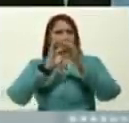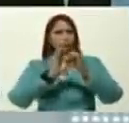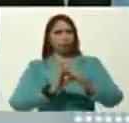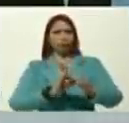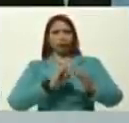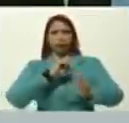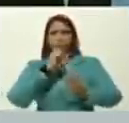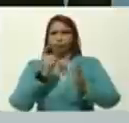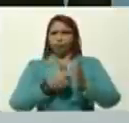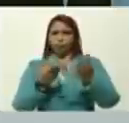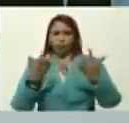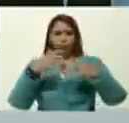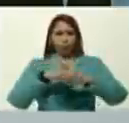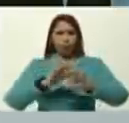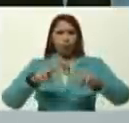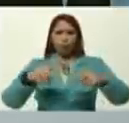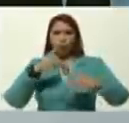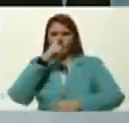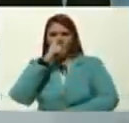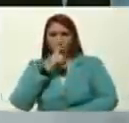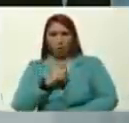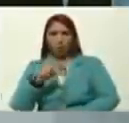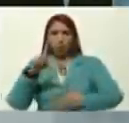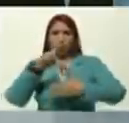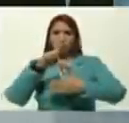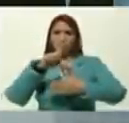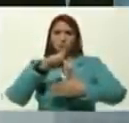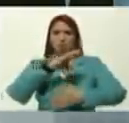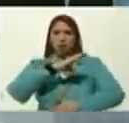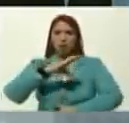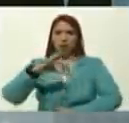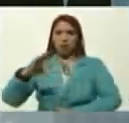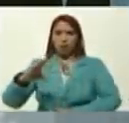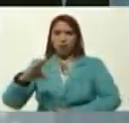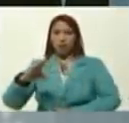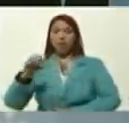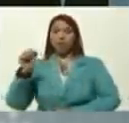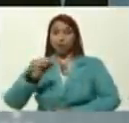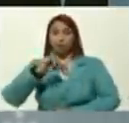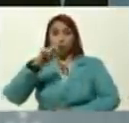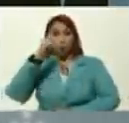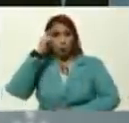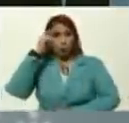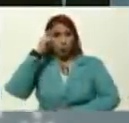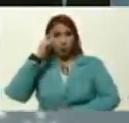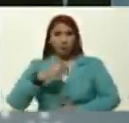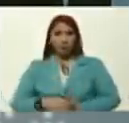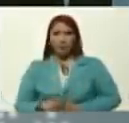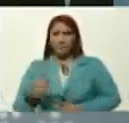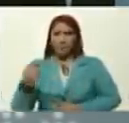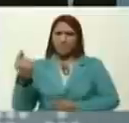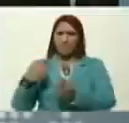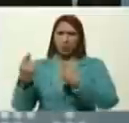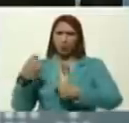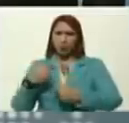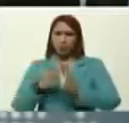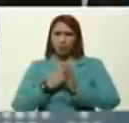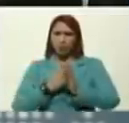integrador, de esta nueva época, de América Latina y el Caribe, así es Julio, más preguntas, por favor,